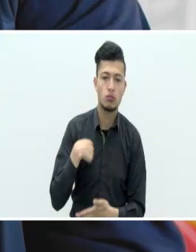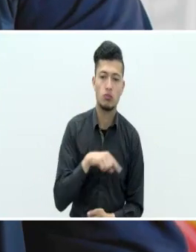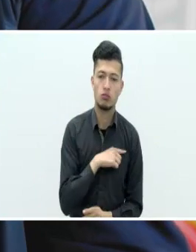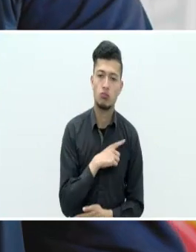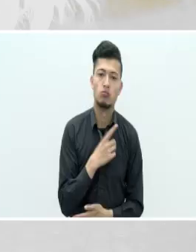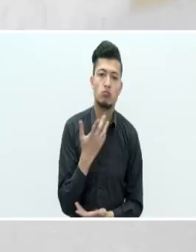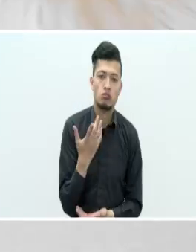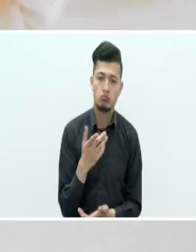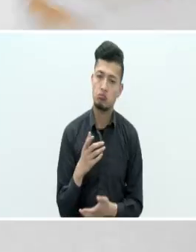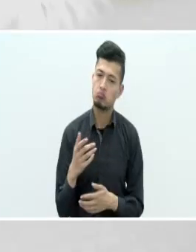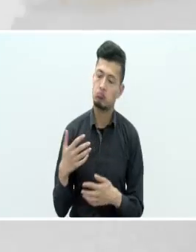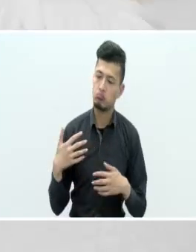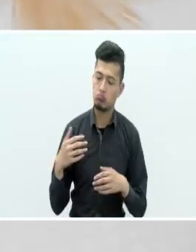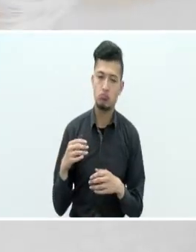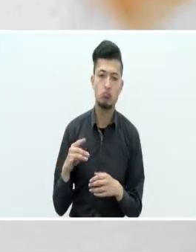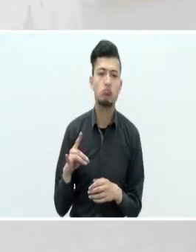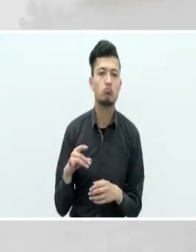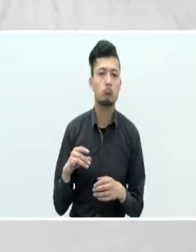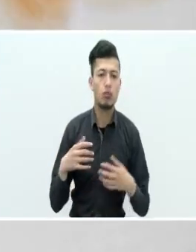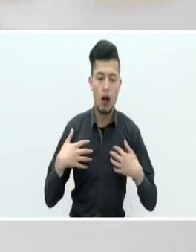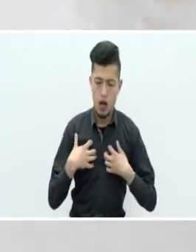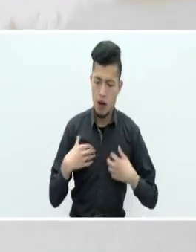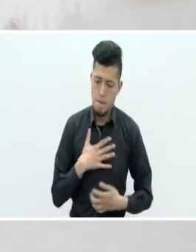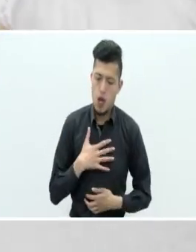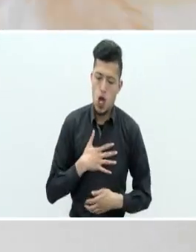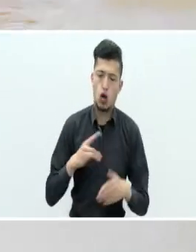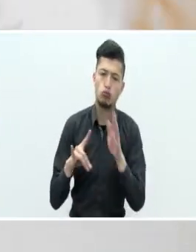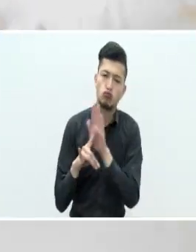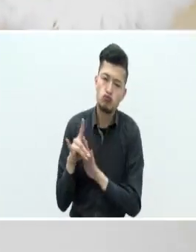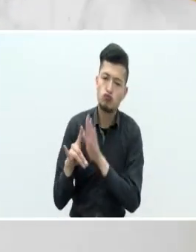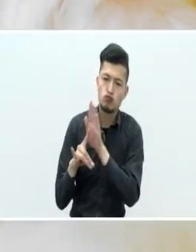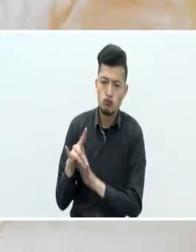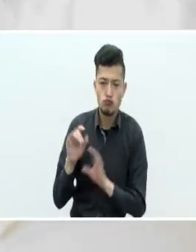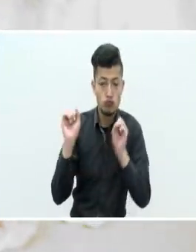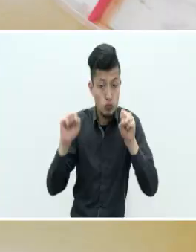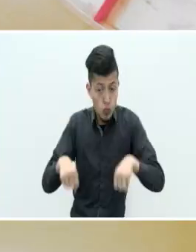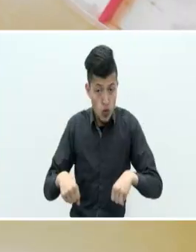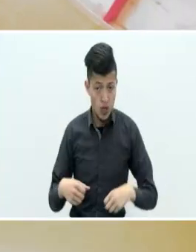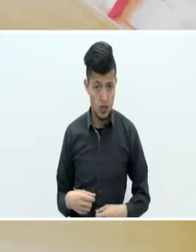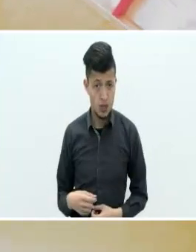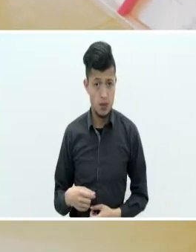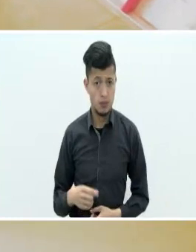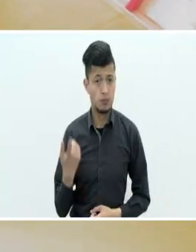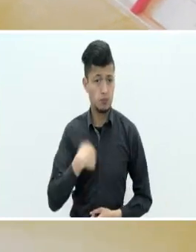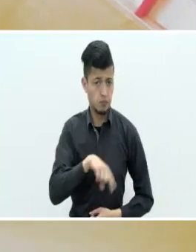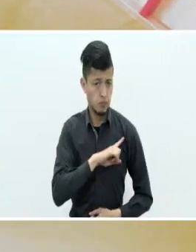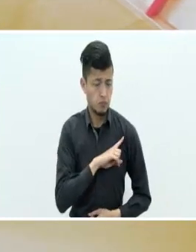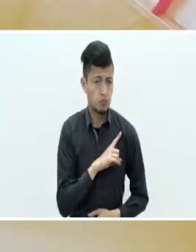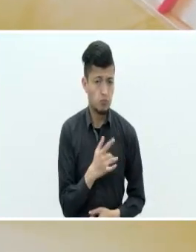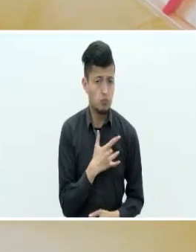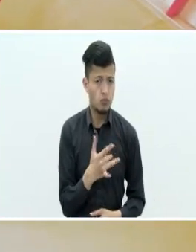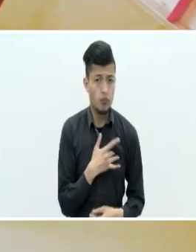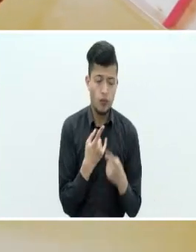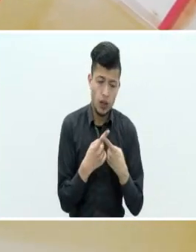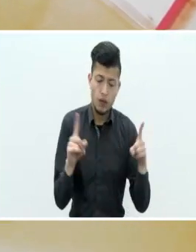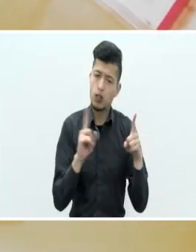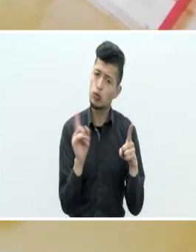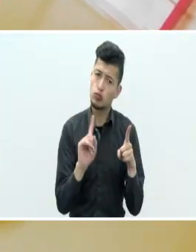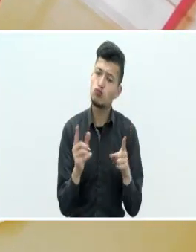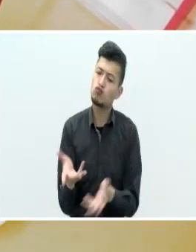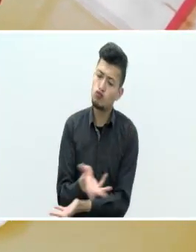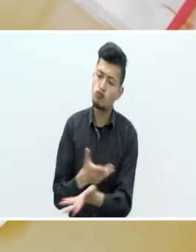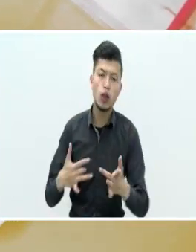nuestras mascotas, poder traerlos a un ambiente diferente. Y más que ellos tengan estos espacios donde puedan